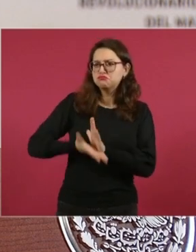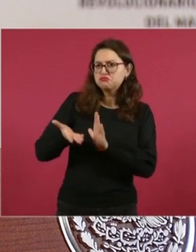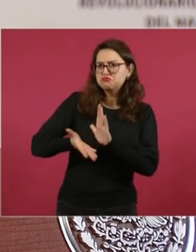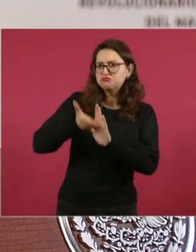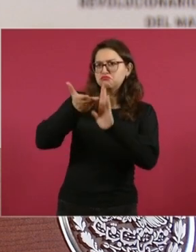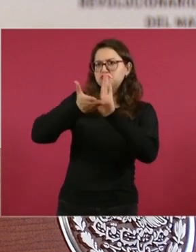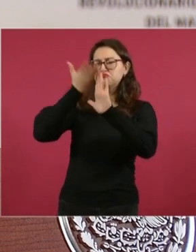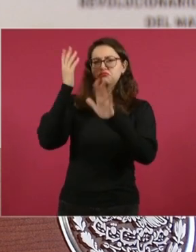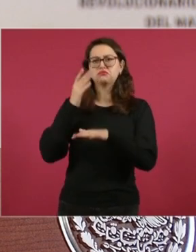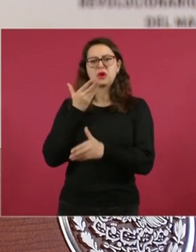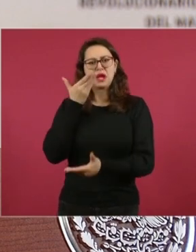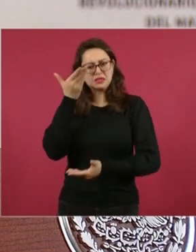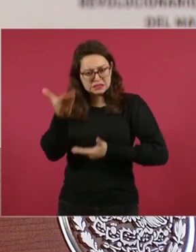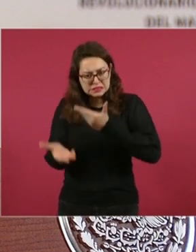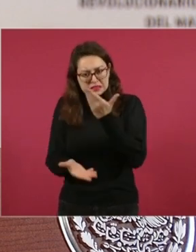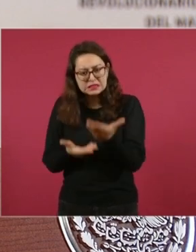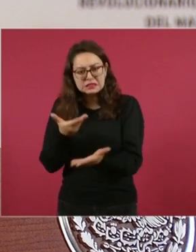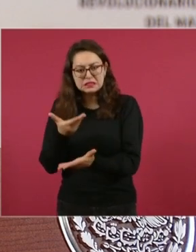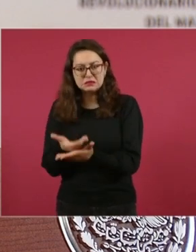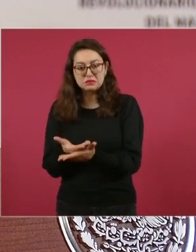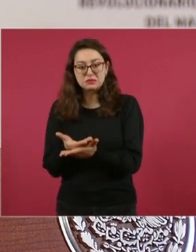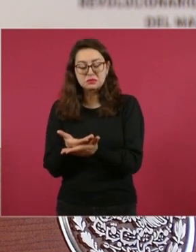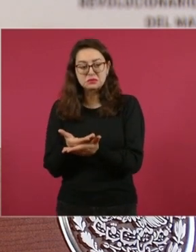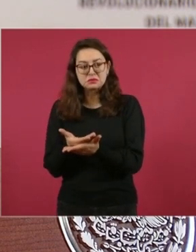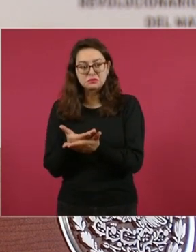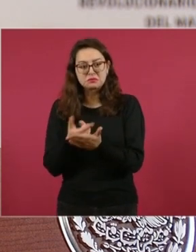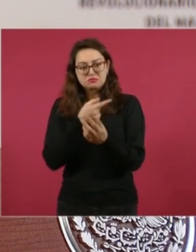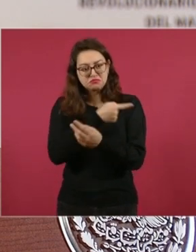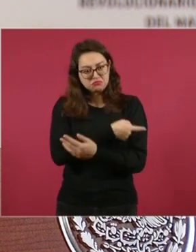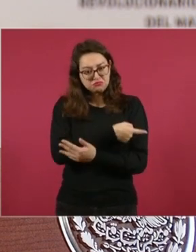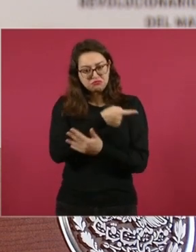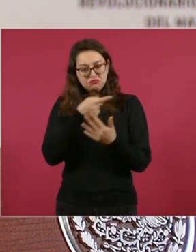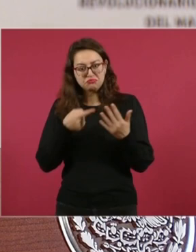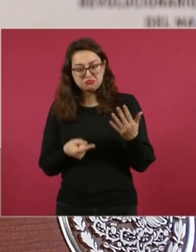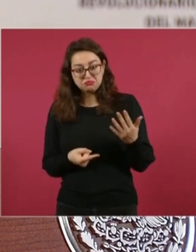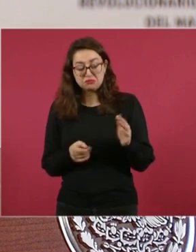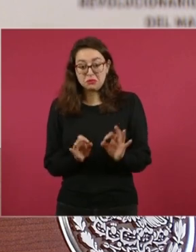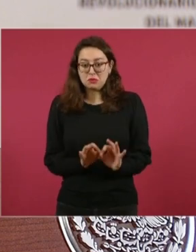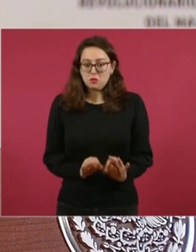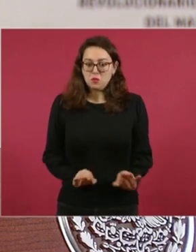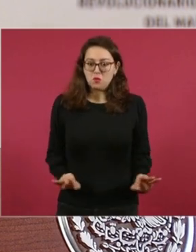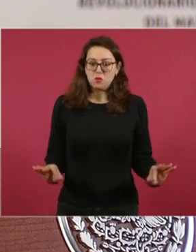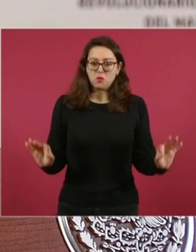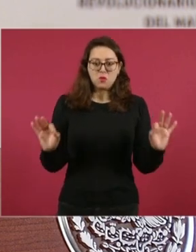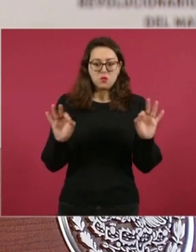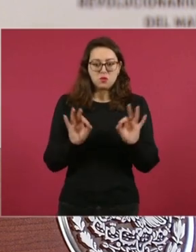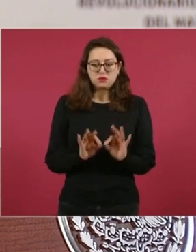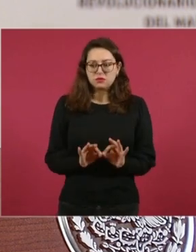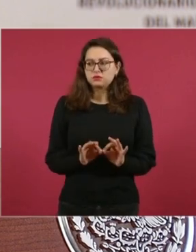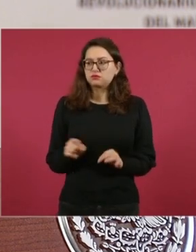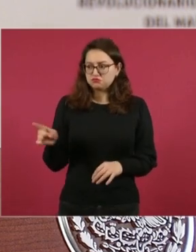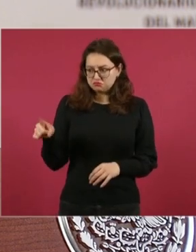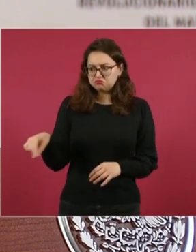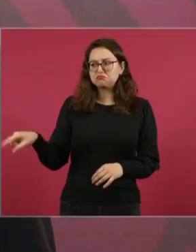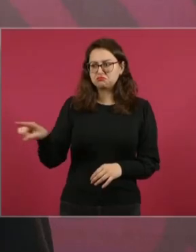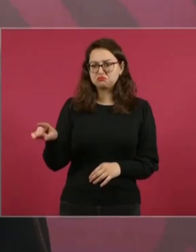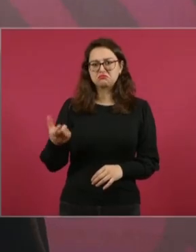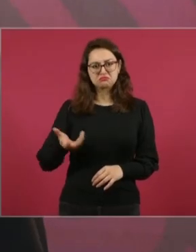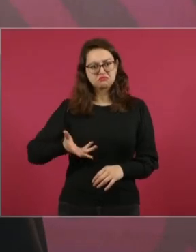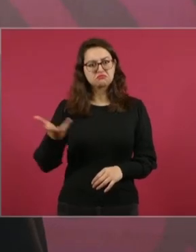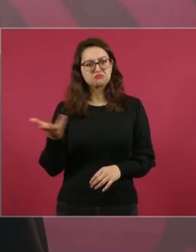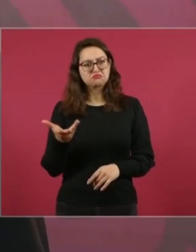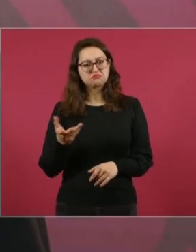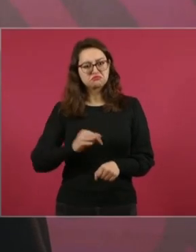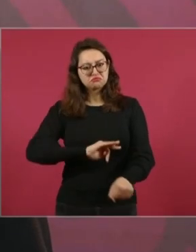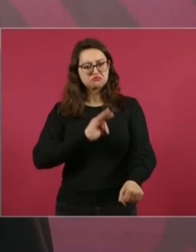que son muy importantes para el desarrollo de